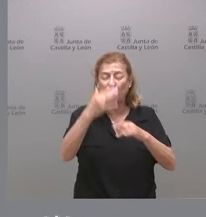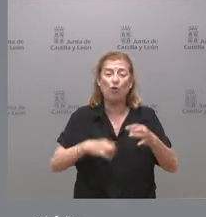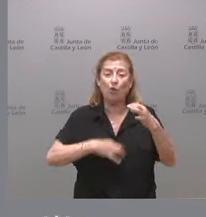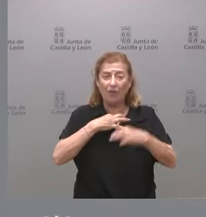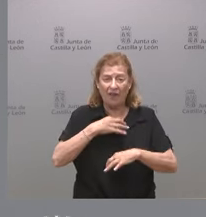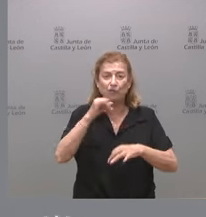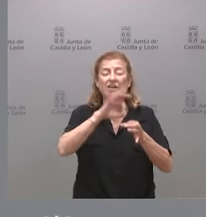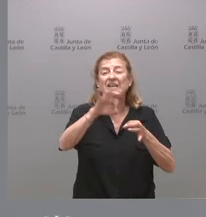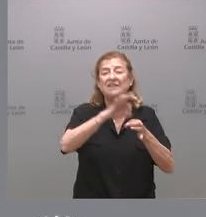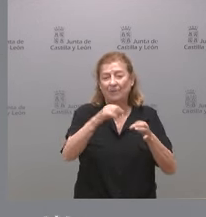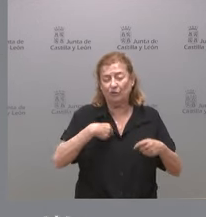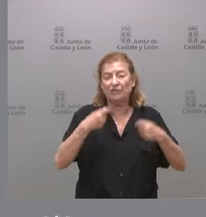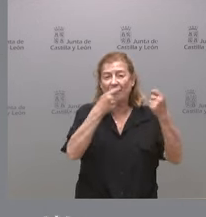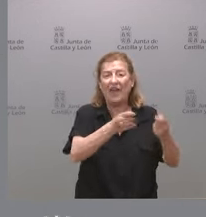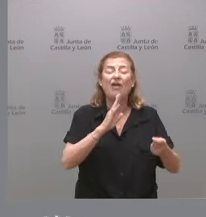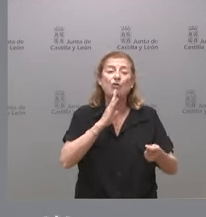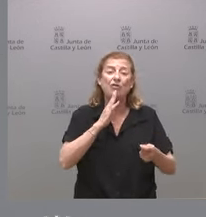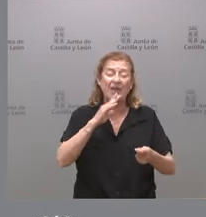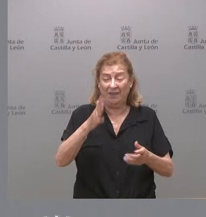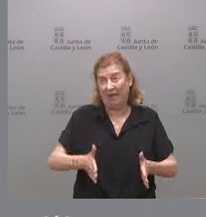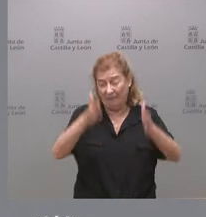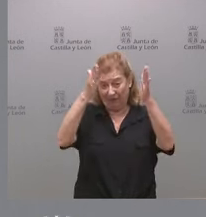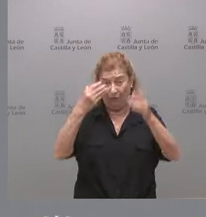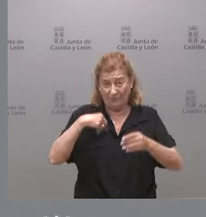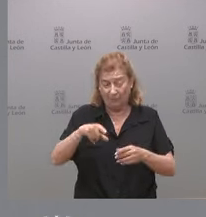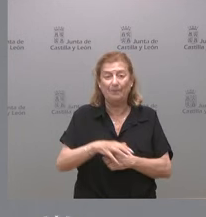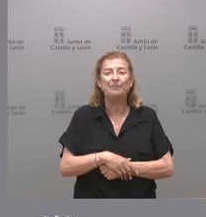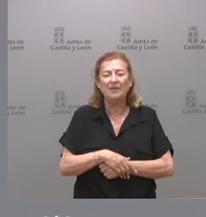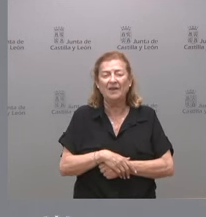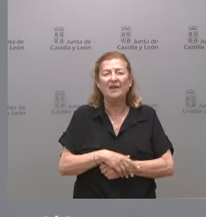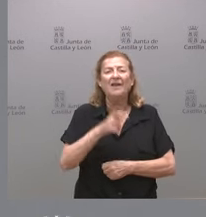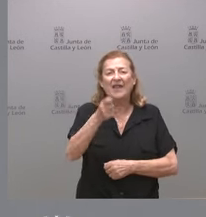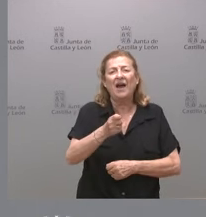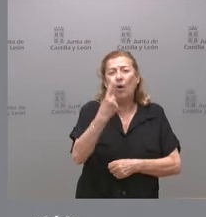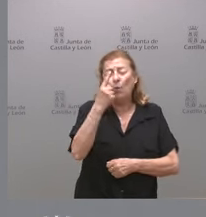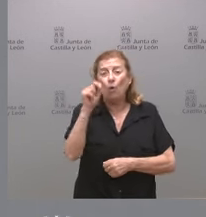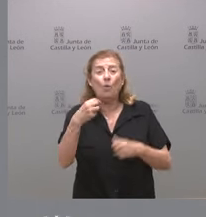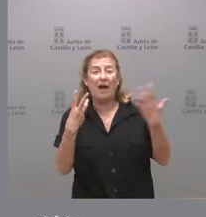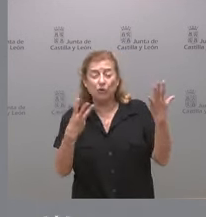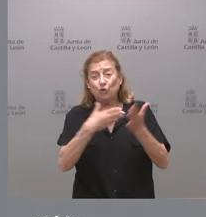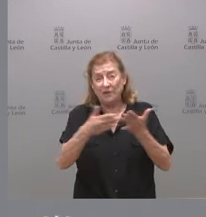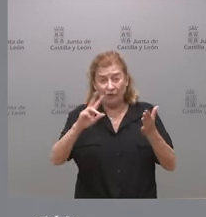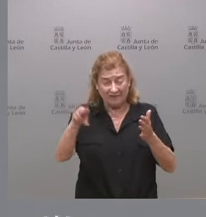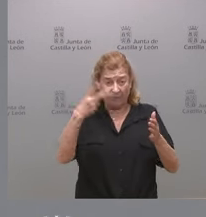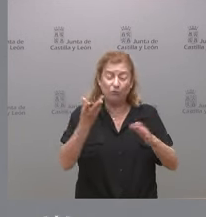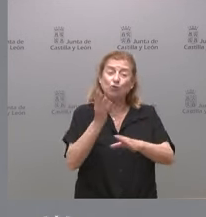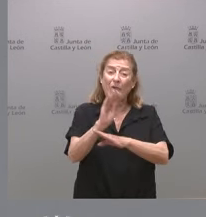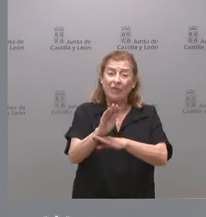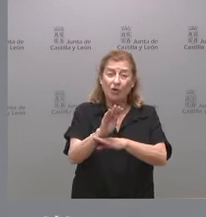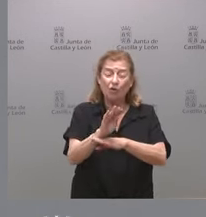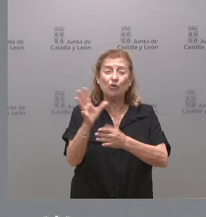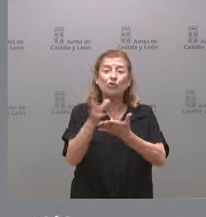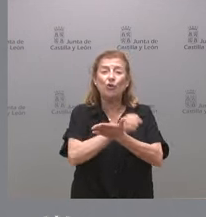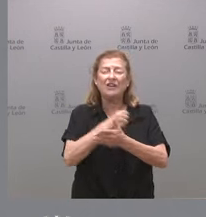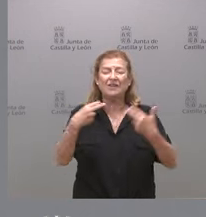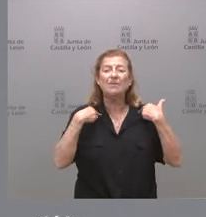y los servicios que se prestan en este edificio. Se da 1,8 millones de euros de subvención a todas